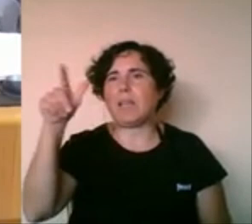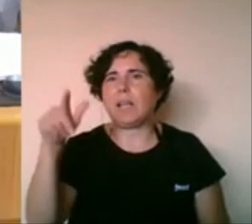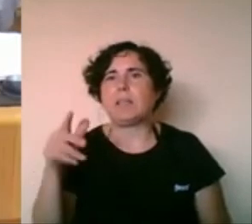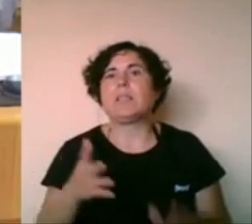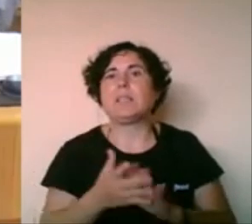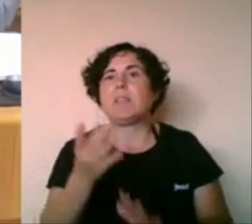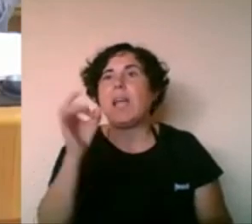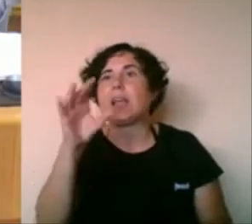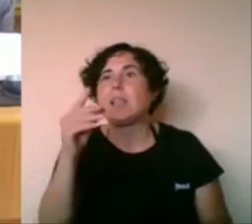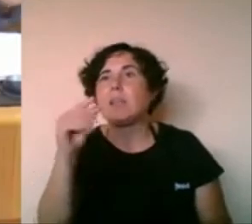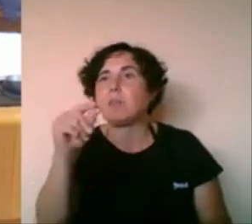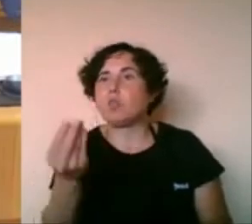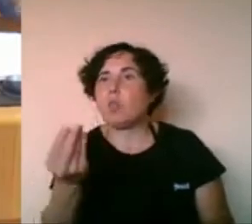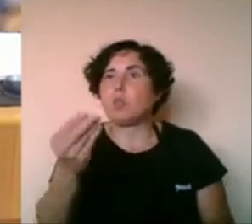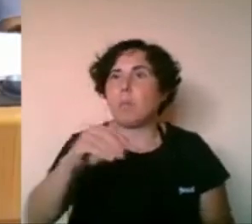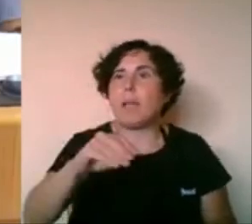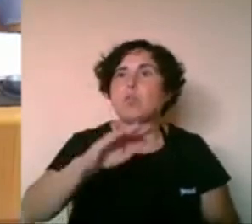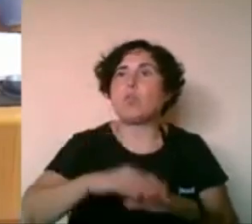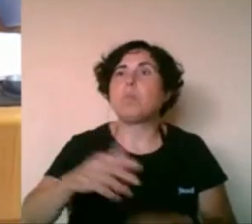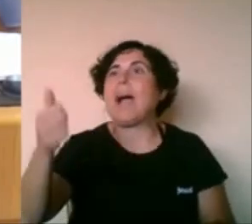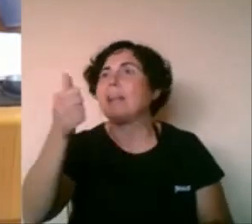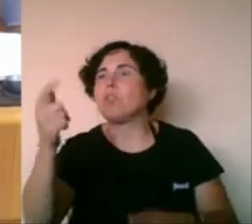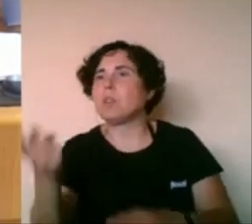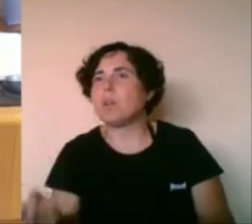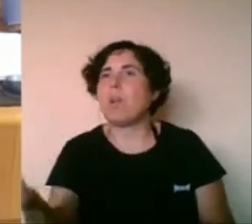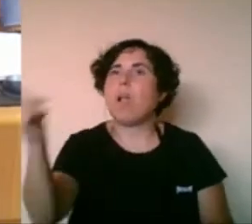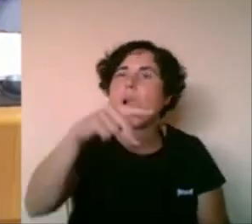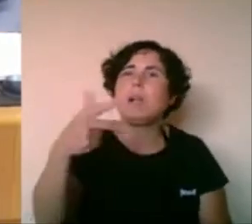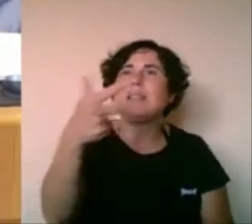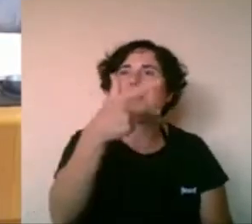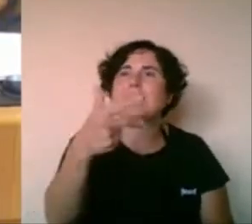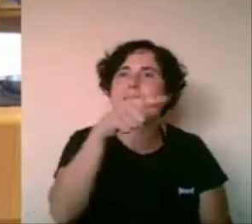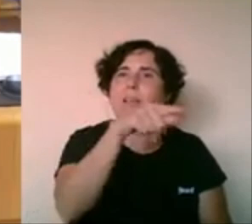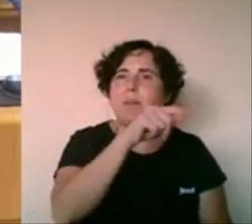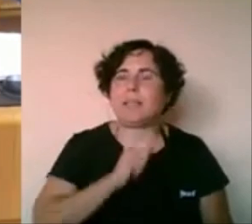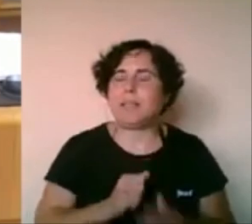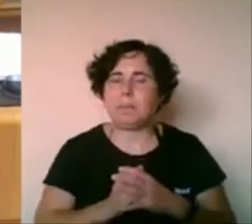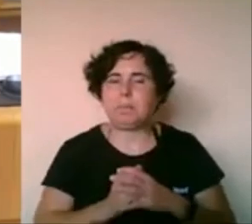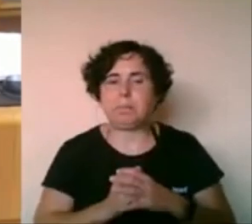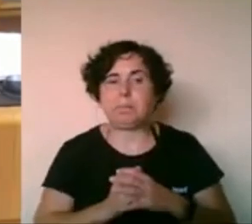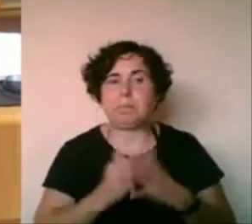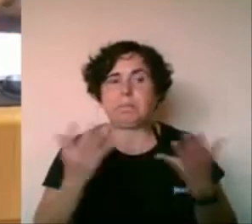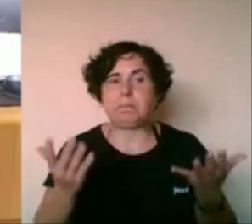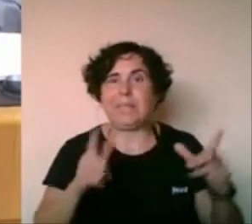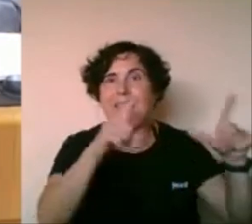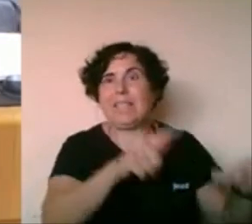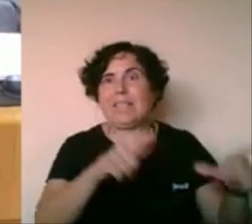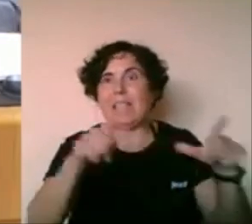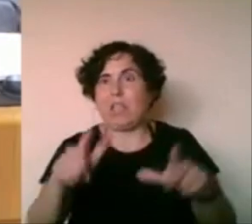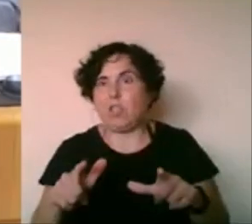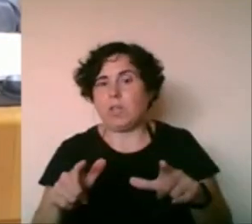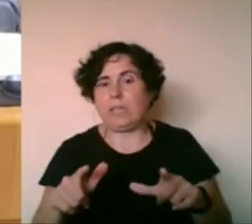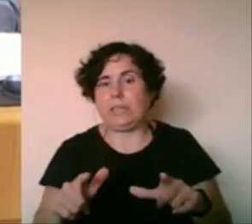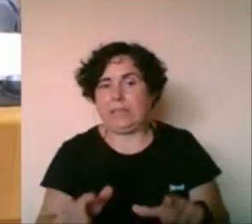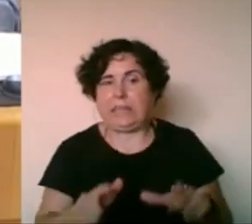deriva que tenemos de pasar de la estación de Atocha a Chamartín. Me decían esta mañana, ayer en concreto